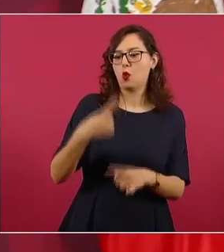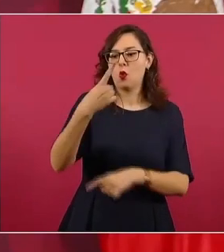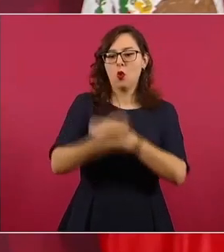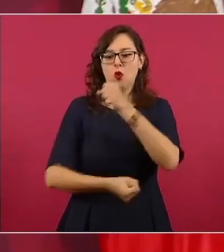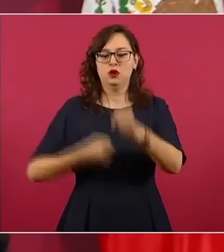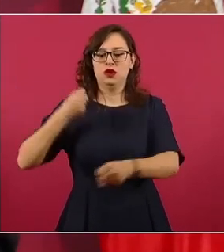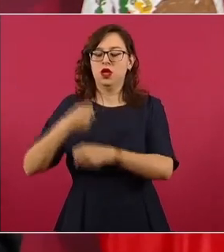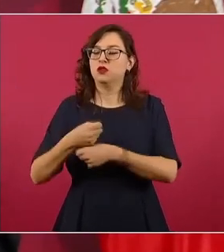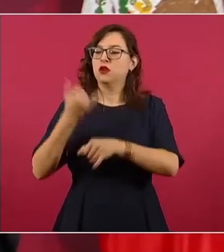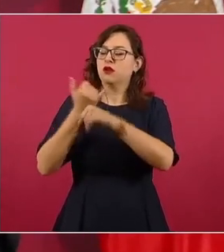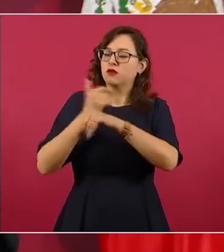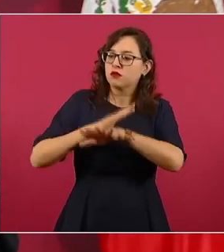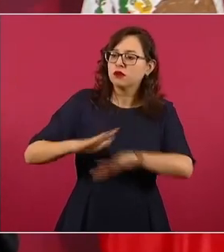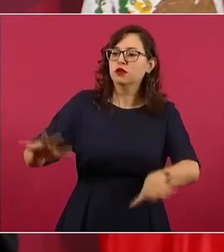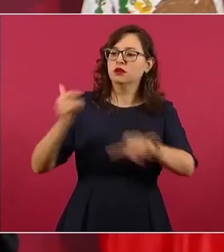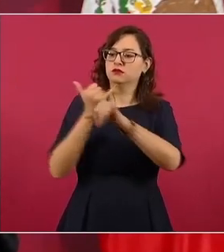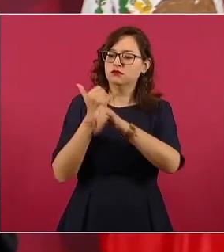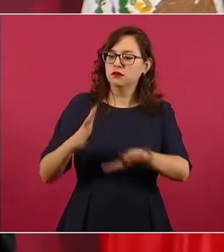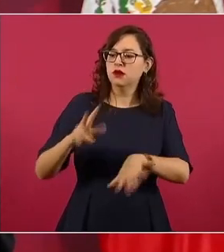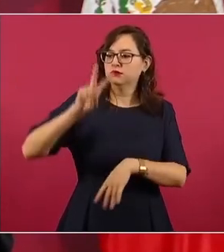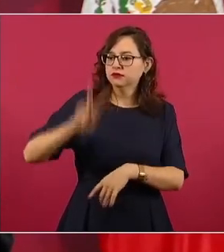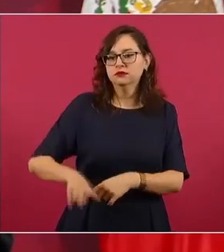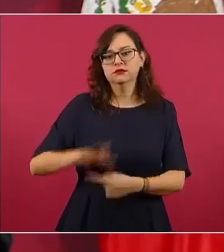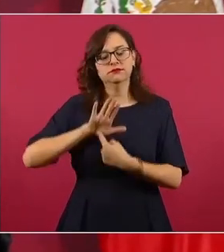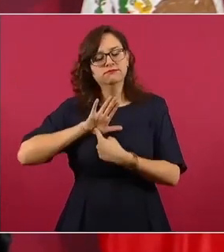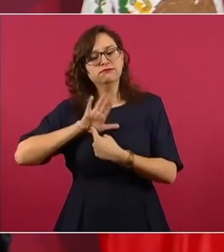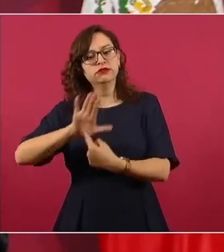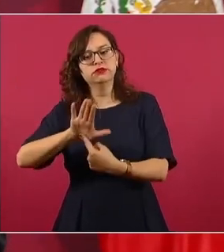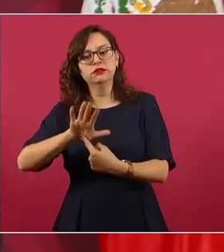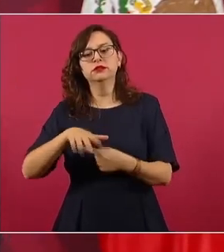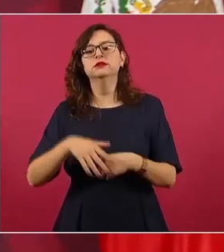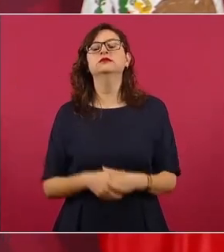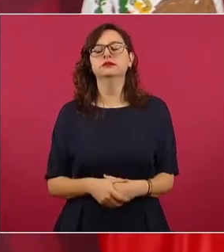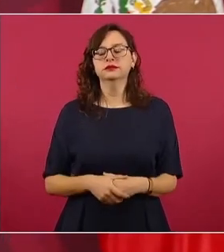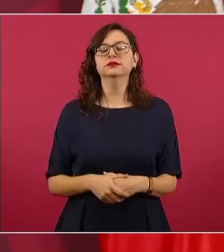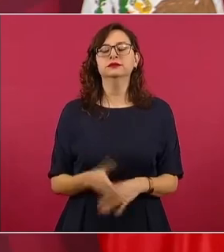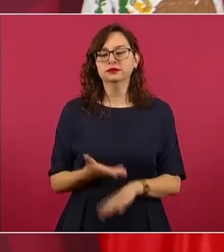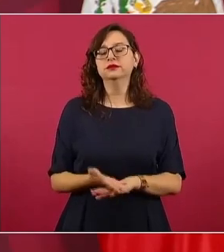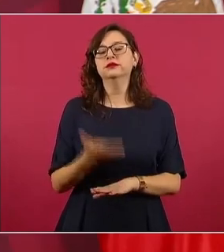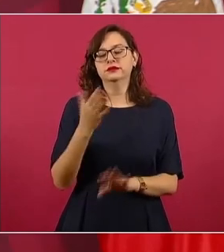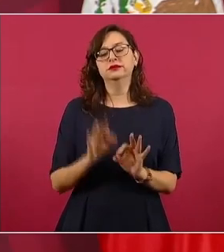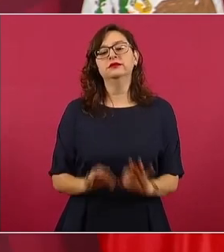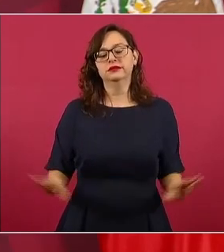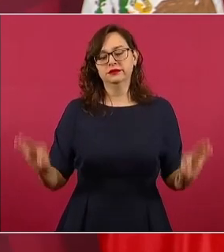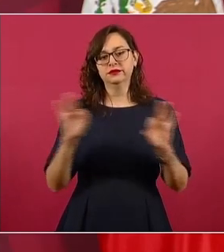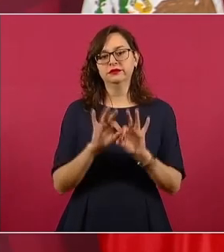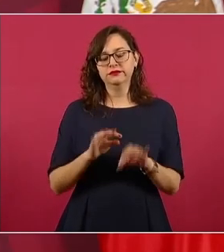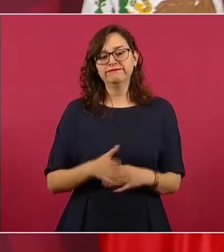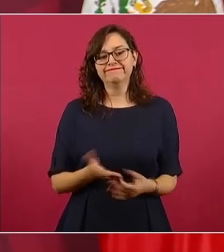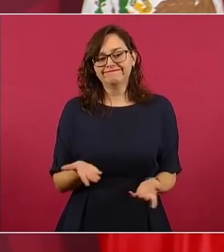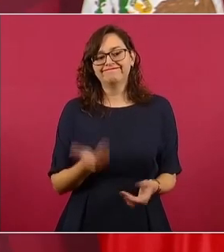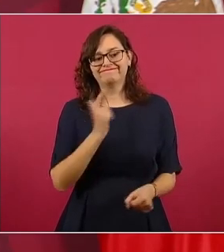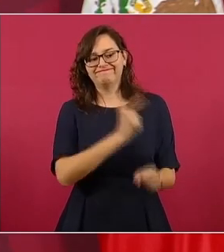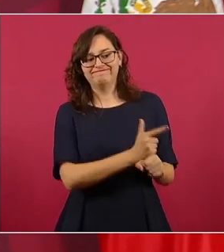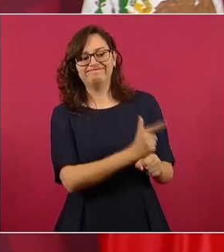Con esta información sobre quién es quién en